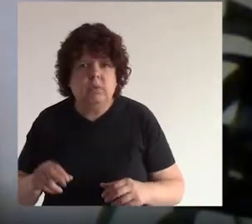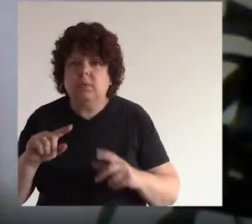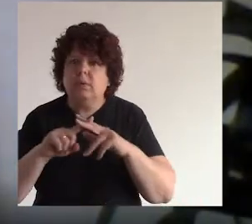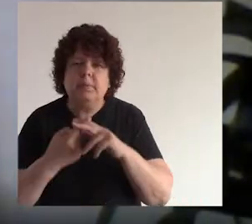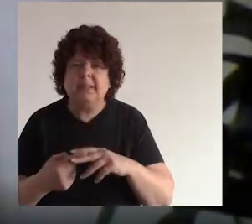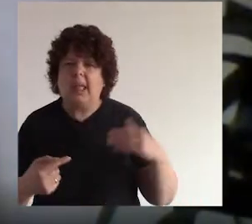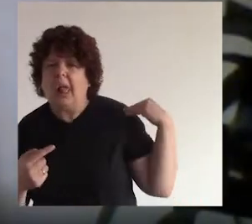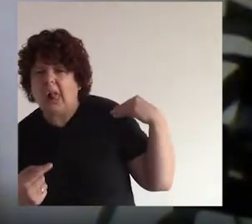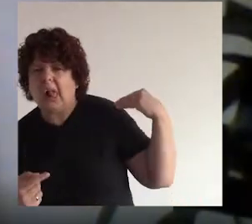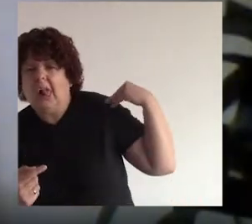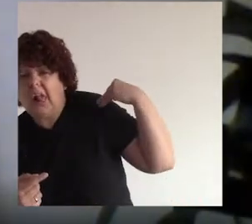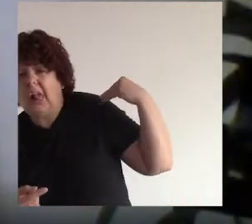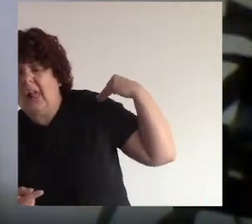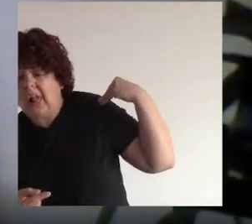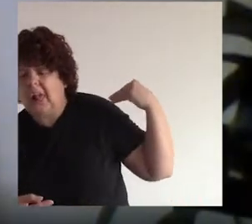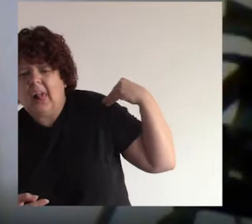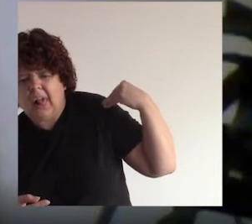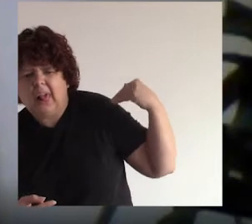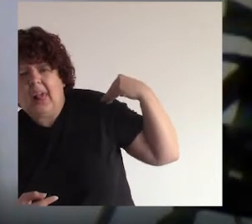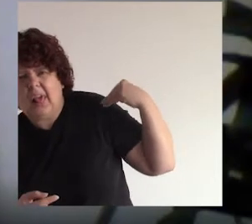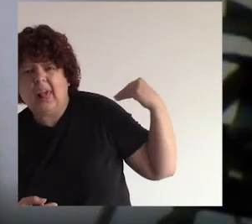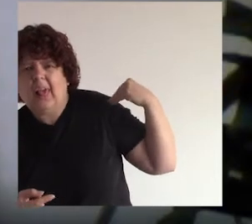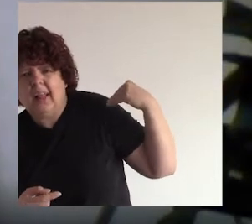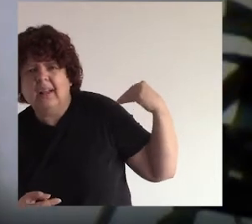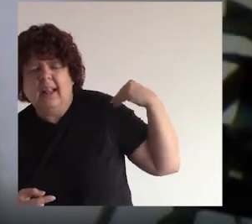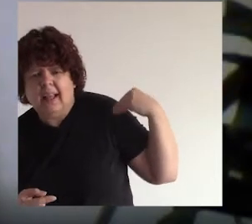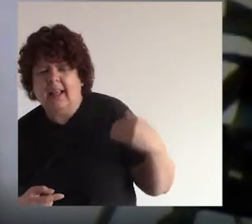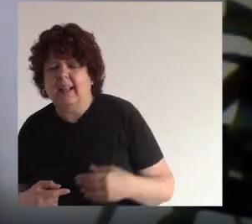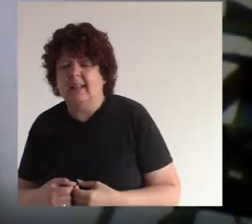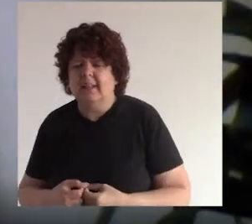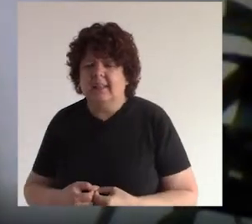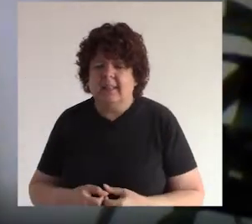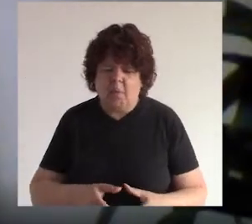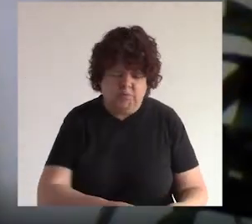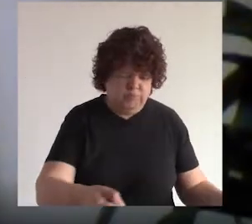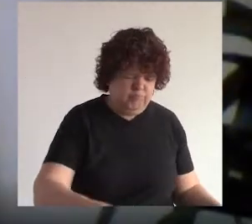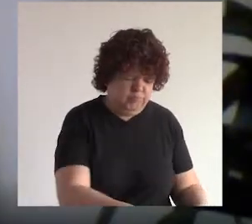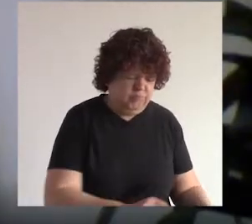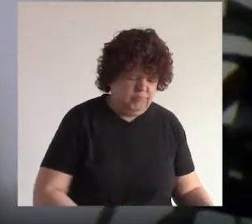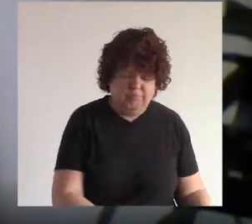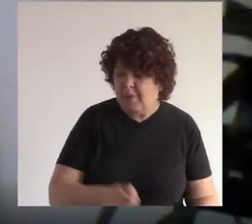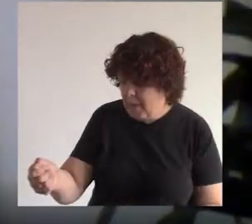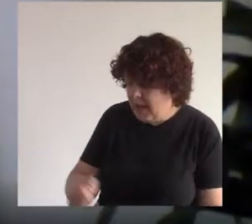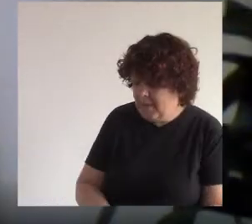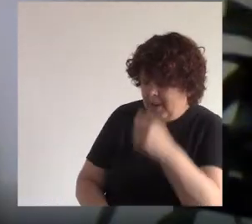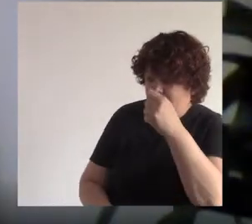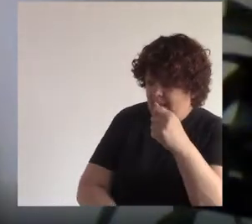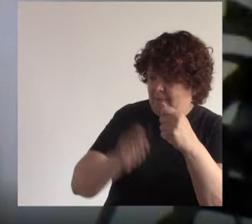empieza a insistir que vende gorros que vende gorros y me dice tengo modelos mire toda la cantidad de gorros y tiene una mochila enorme de gorros